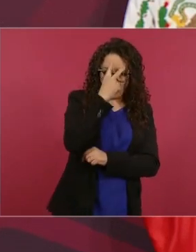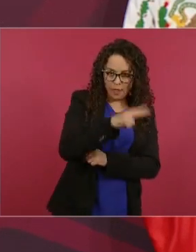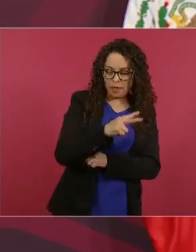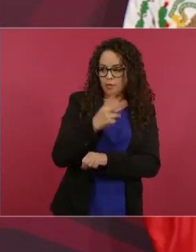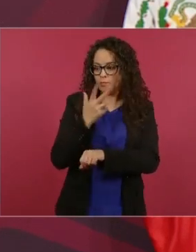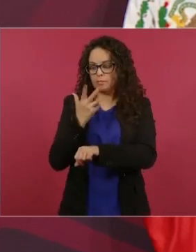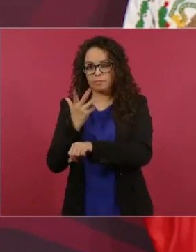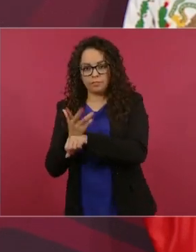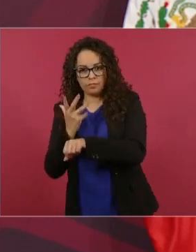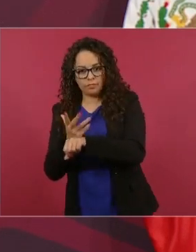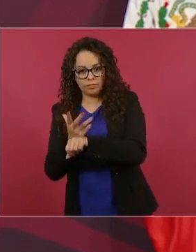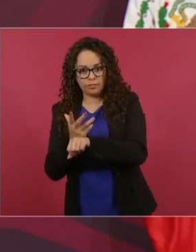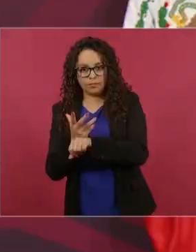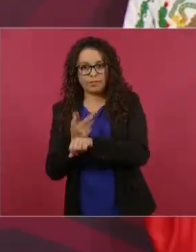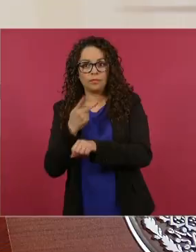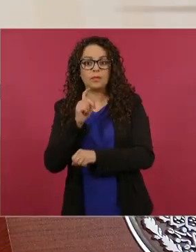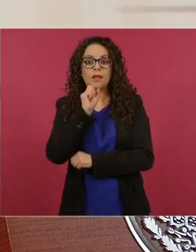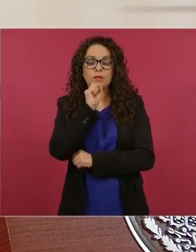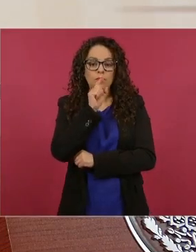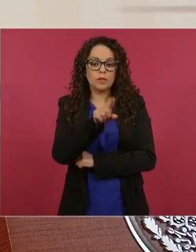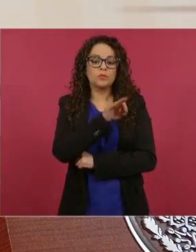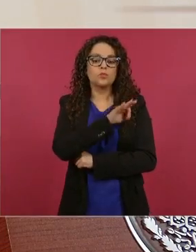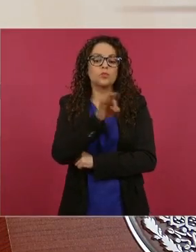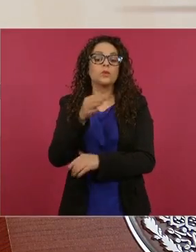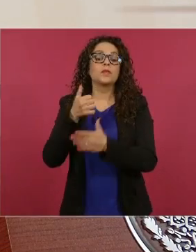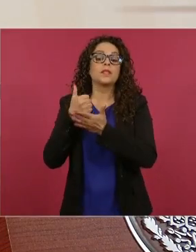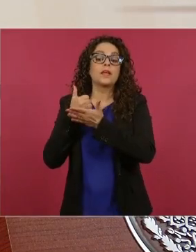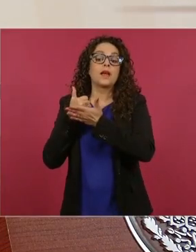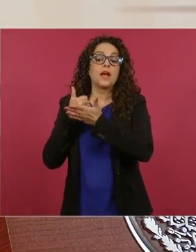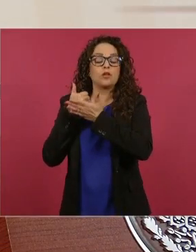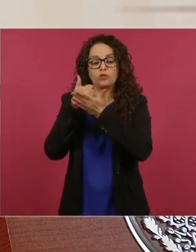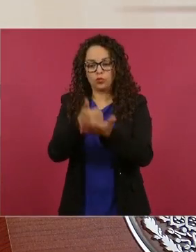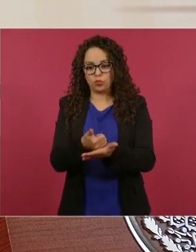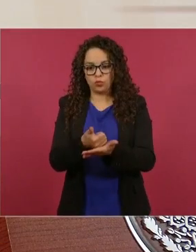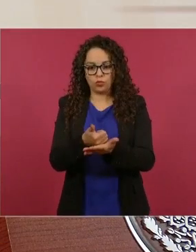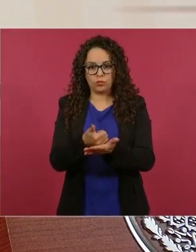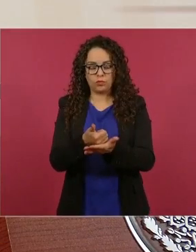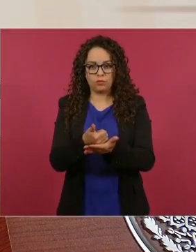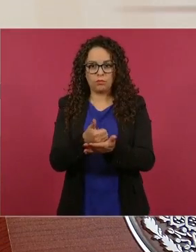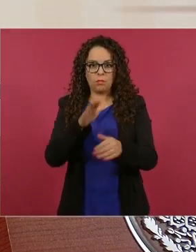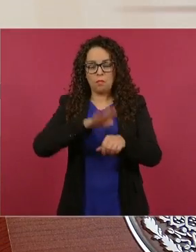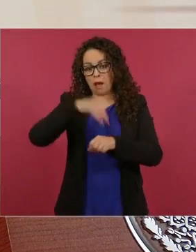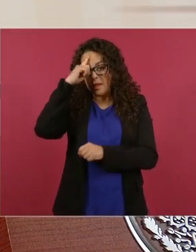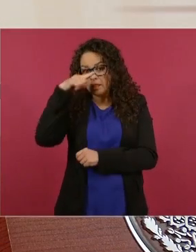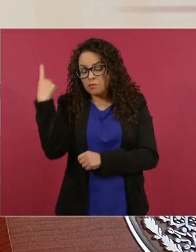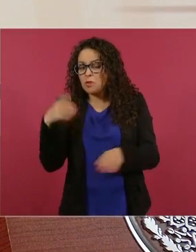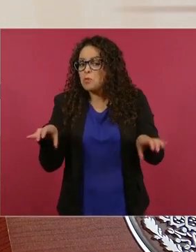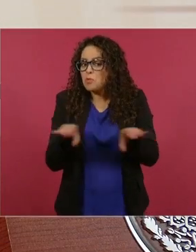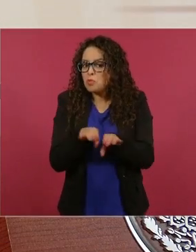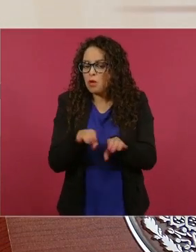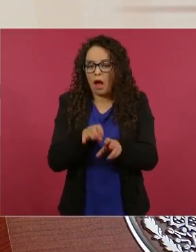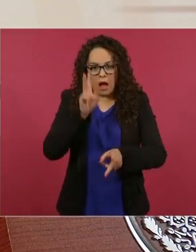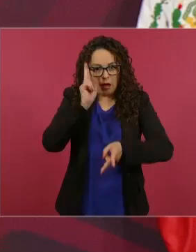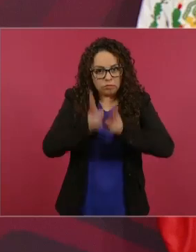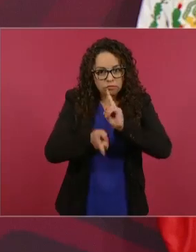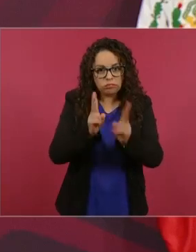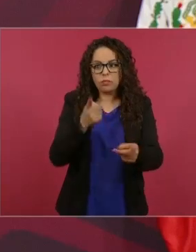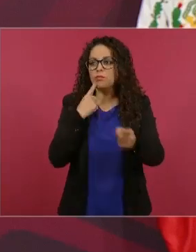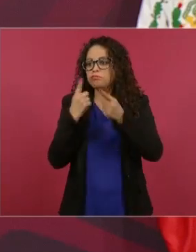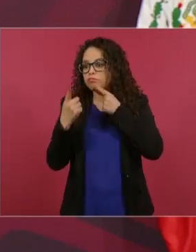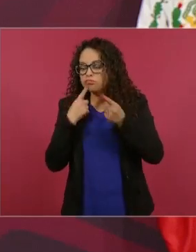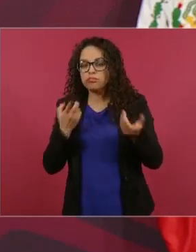México ayuda para que se den diálogos nuestro territorio